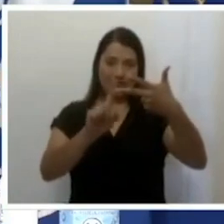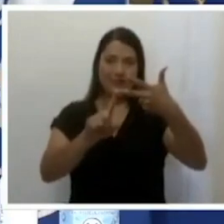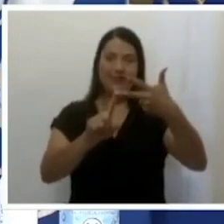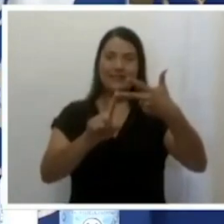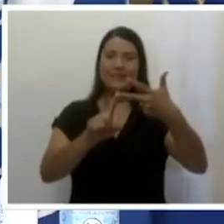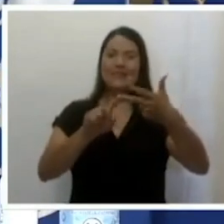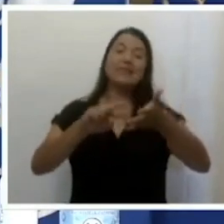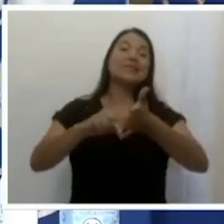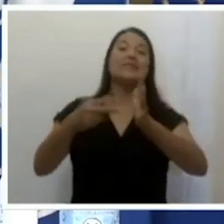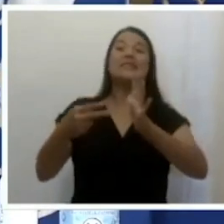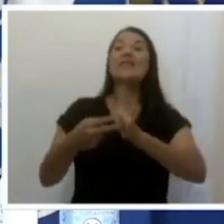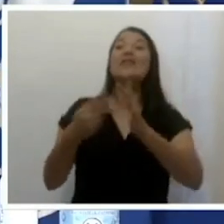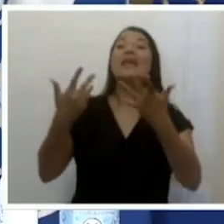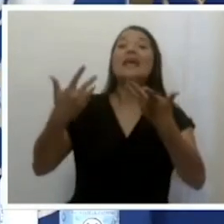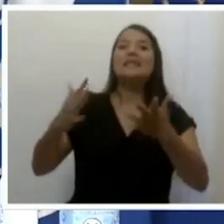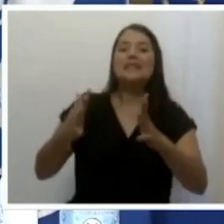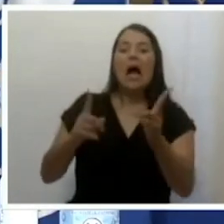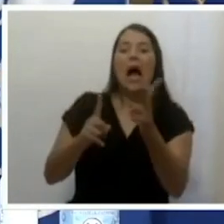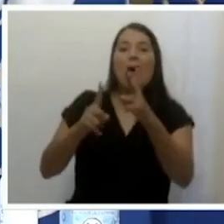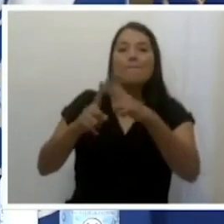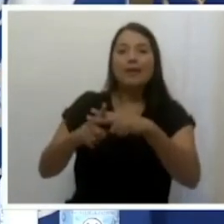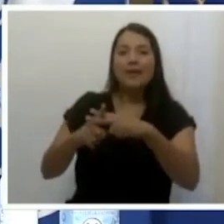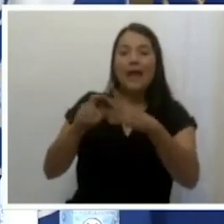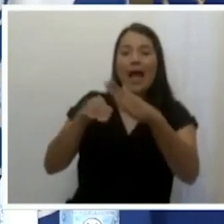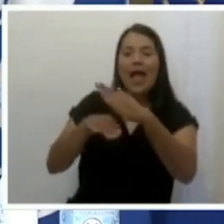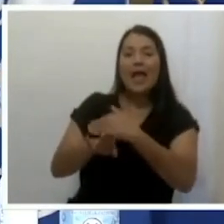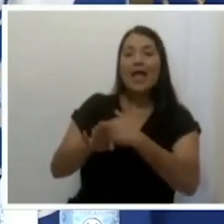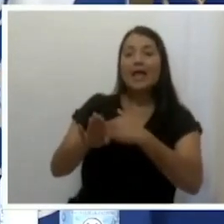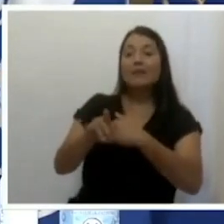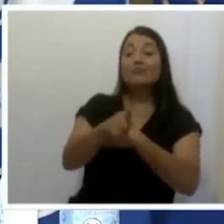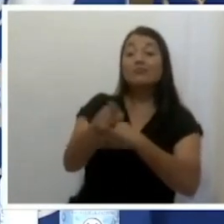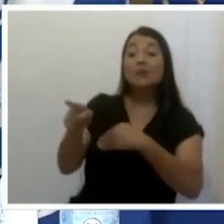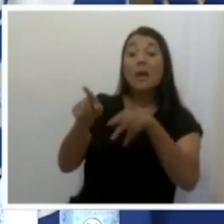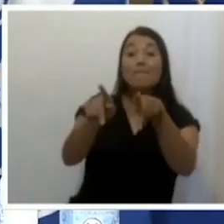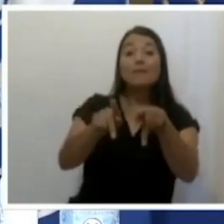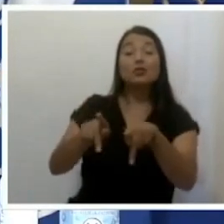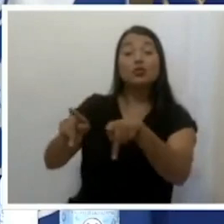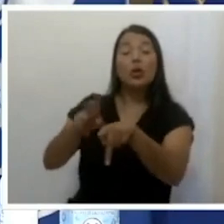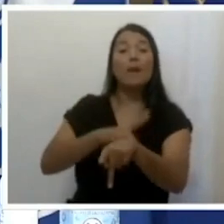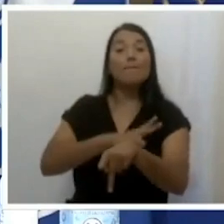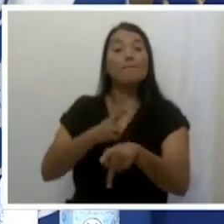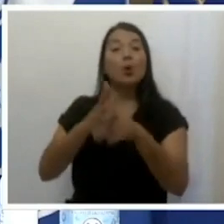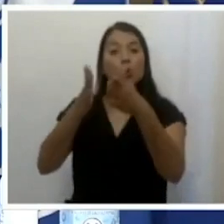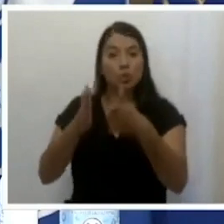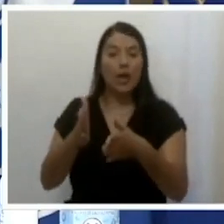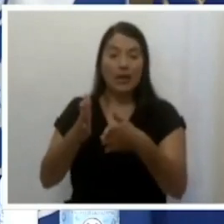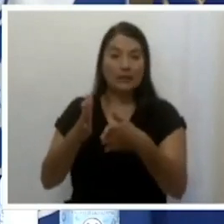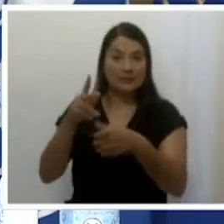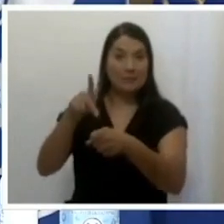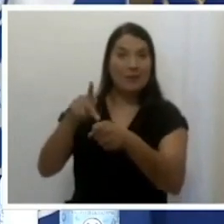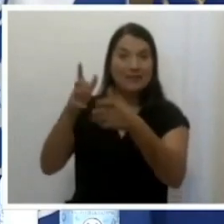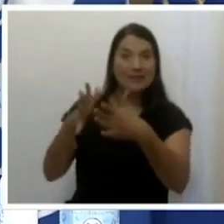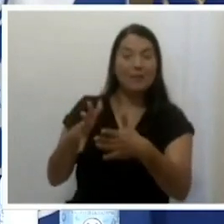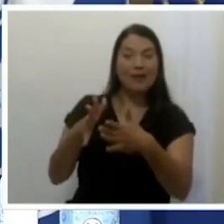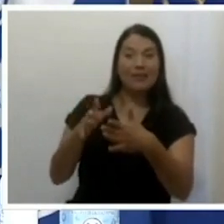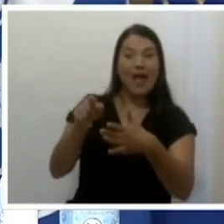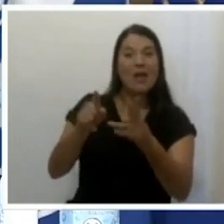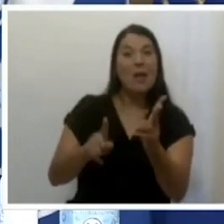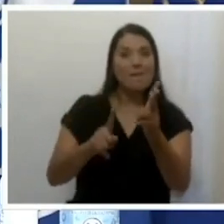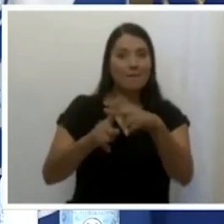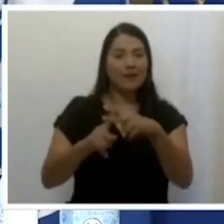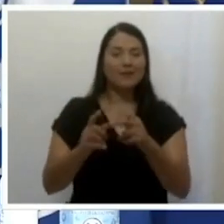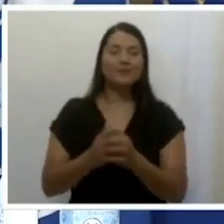grande de voluntarios que participan en estos estudios. Y hemos